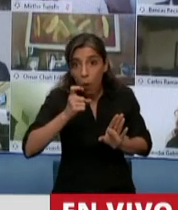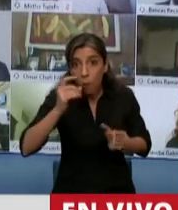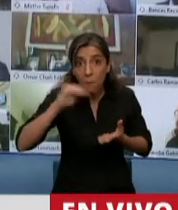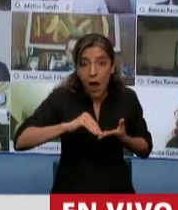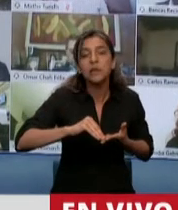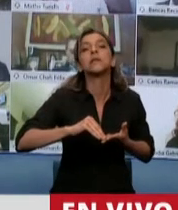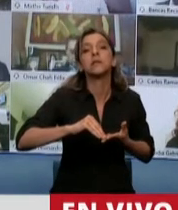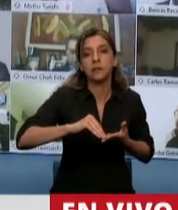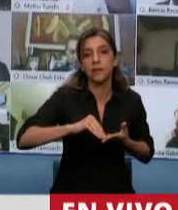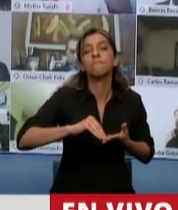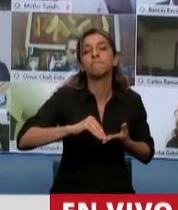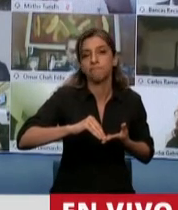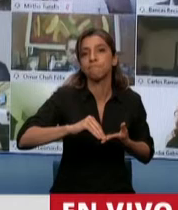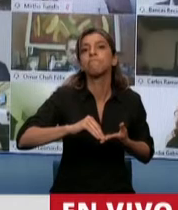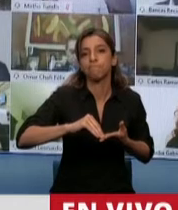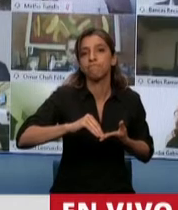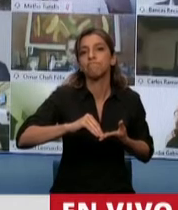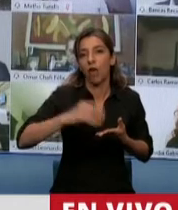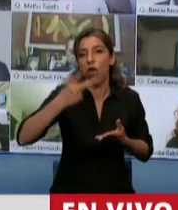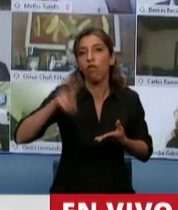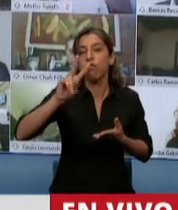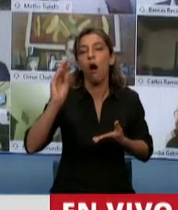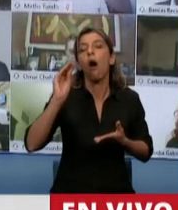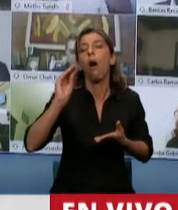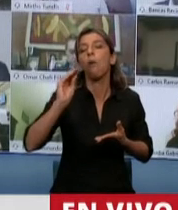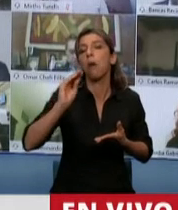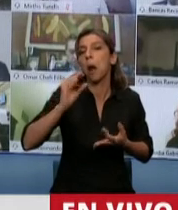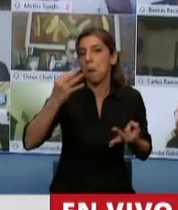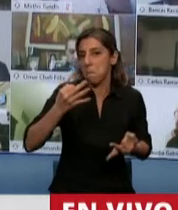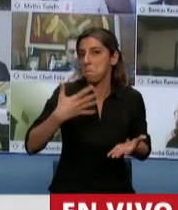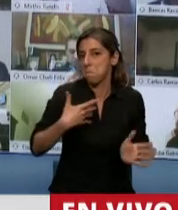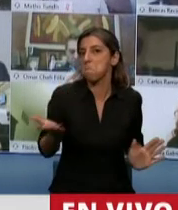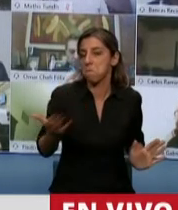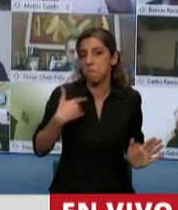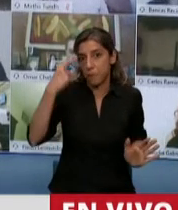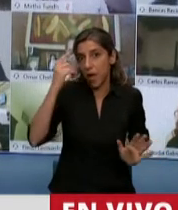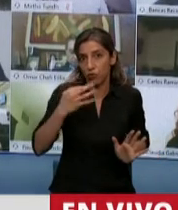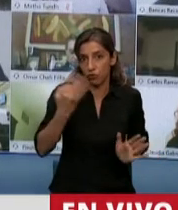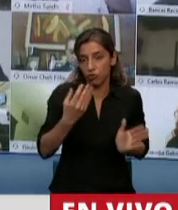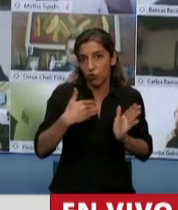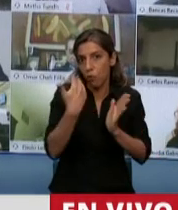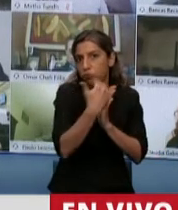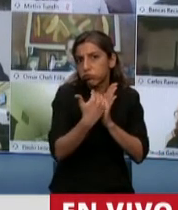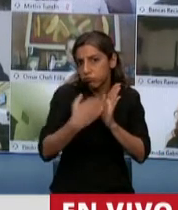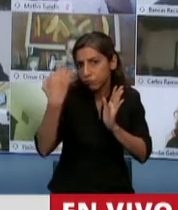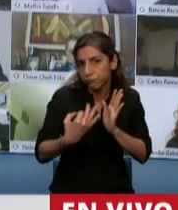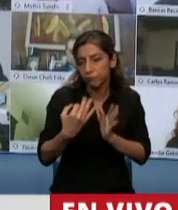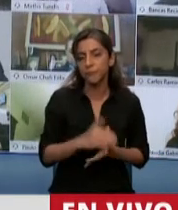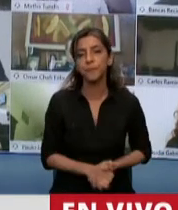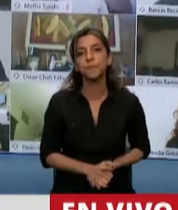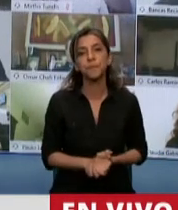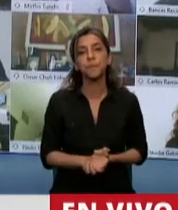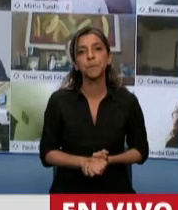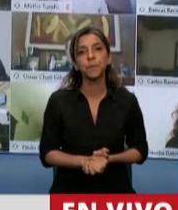fundamental también. Ahora, nosotros no podemos dejar de pensar esto en